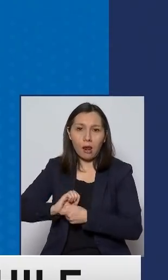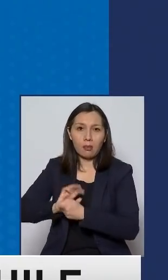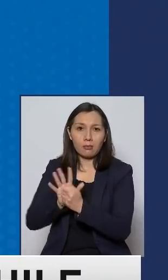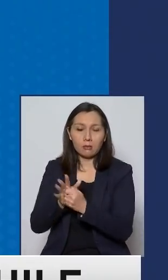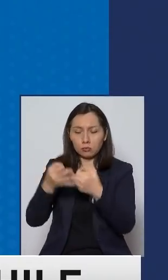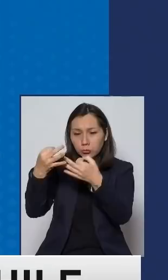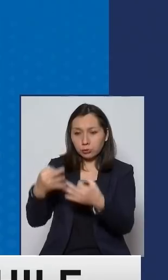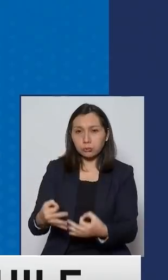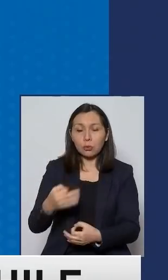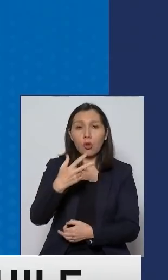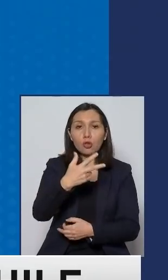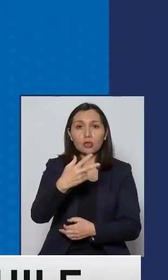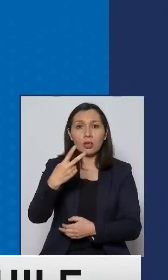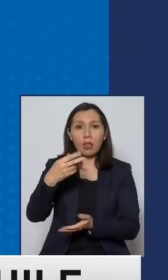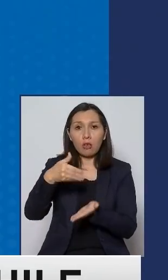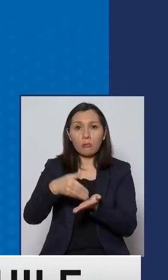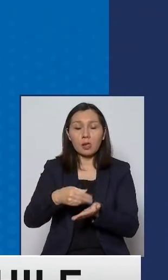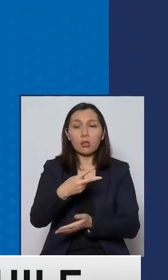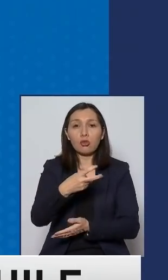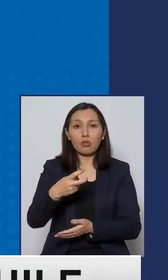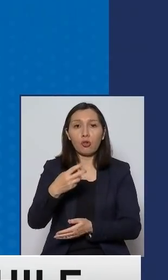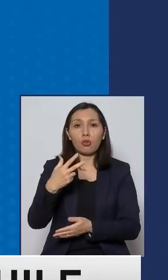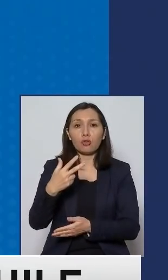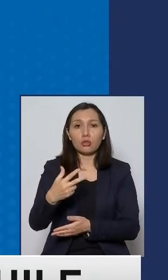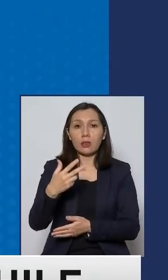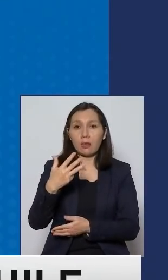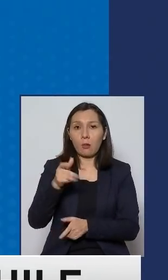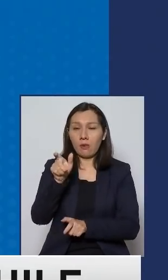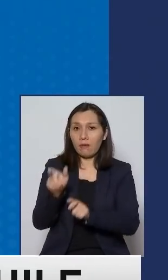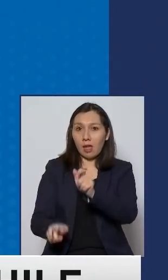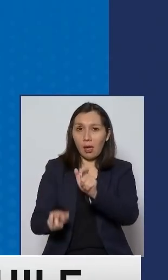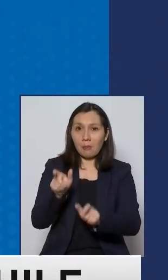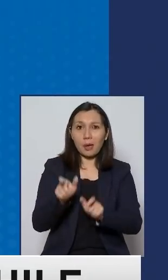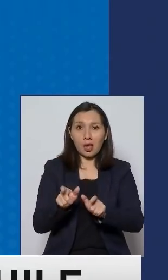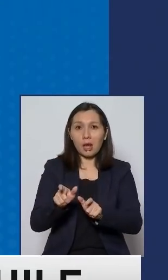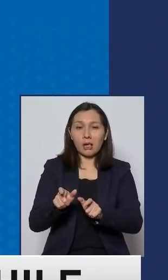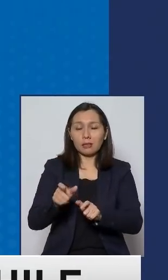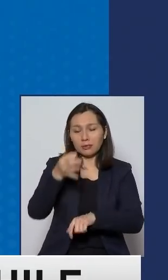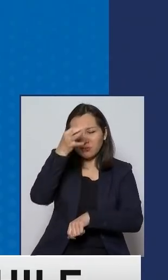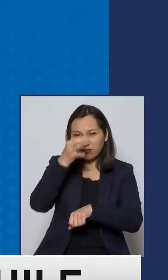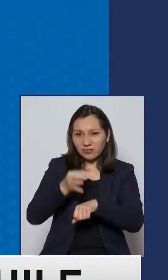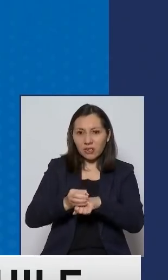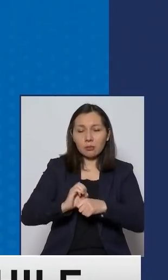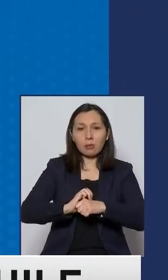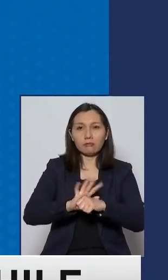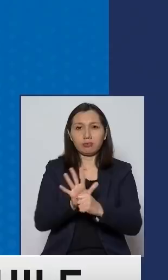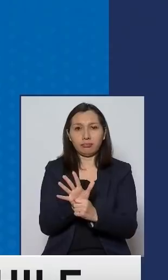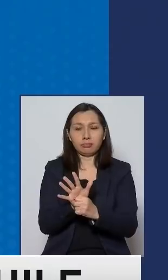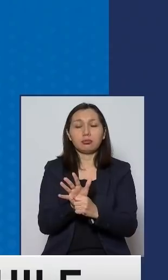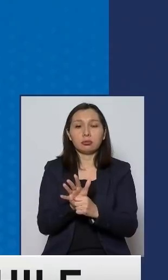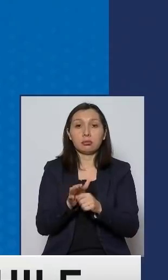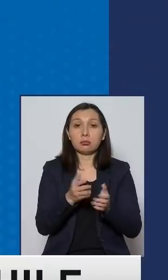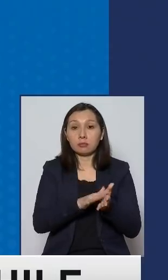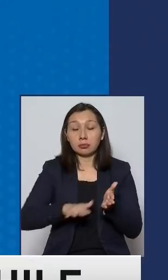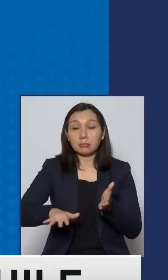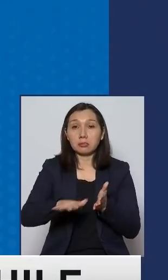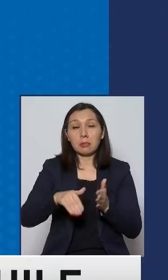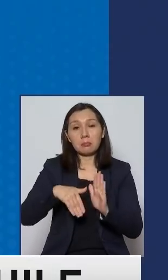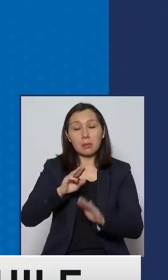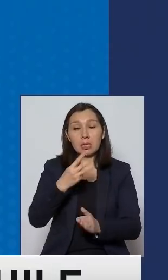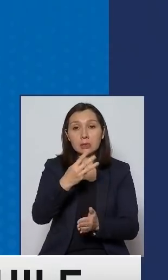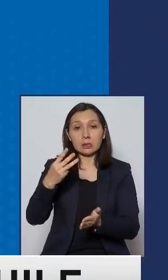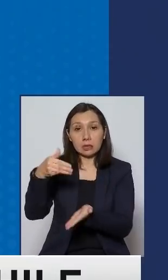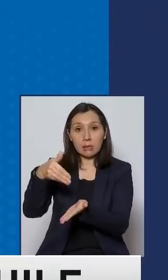total de 82.289 personas contagiadas a la fecha, de los cuales más de